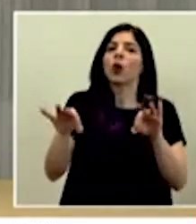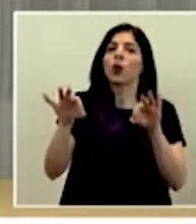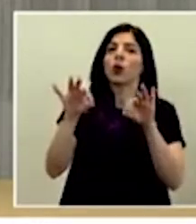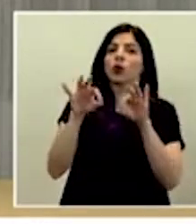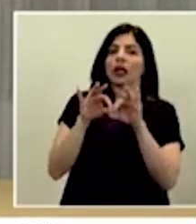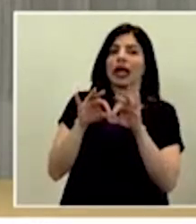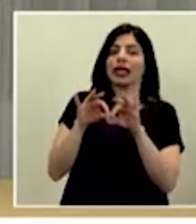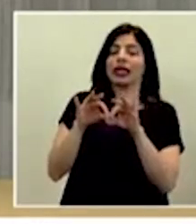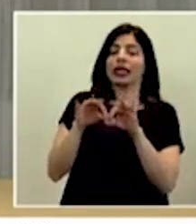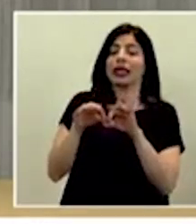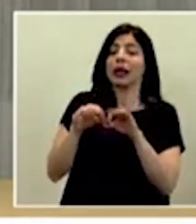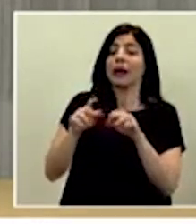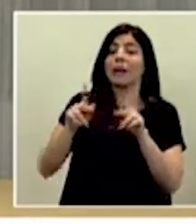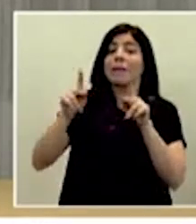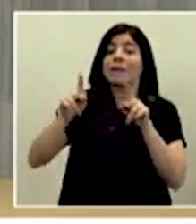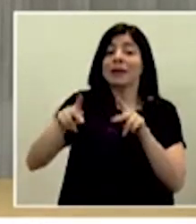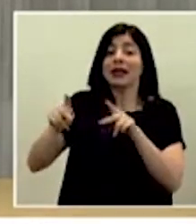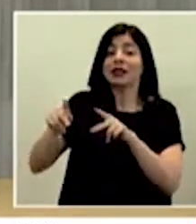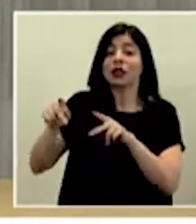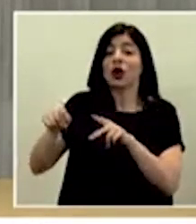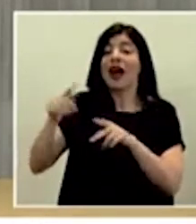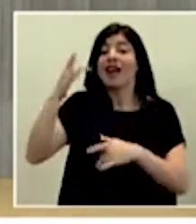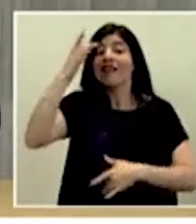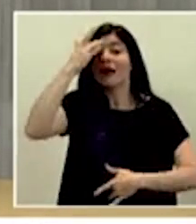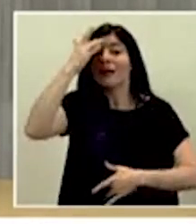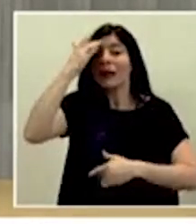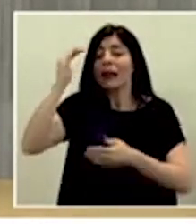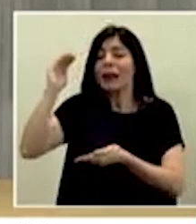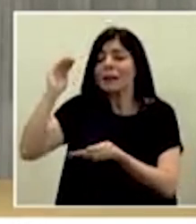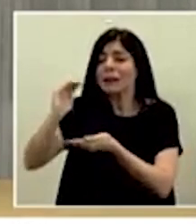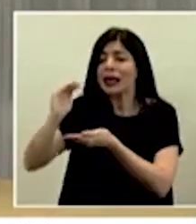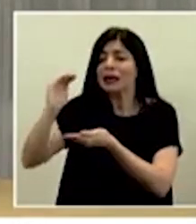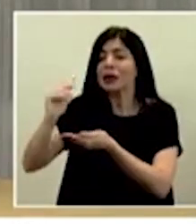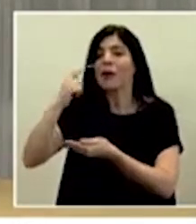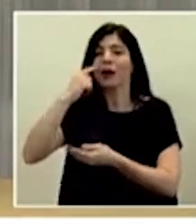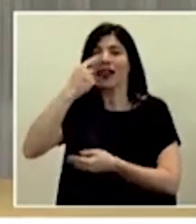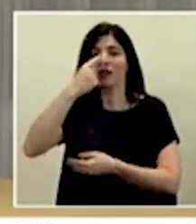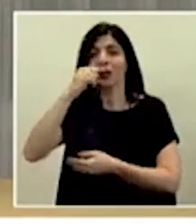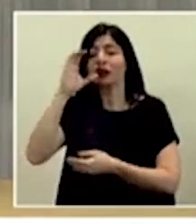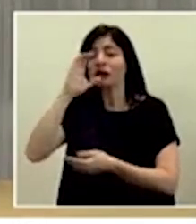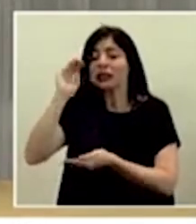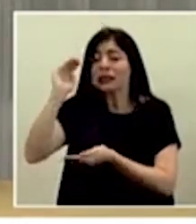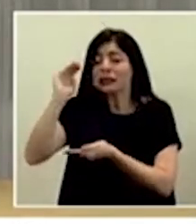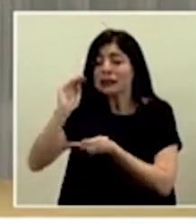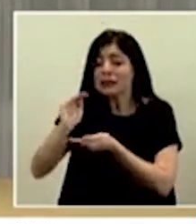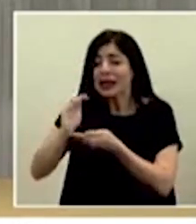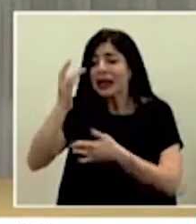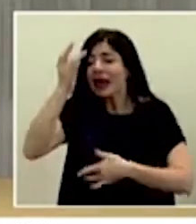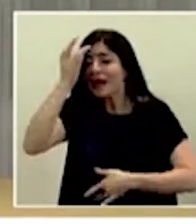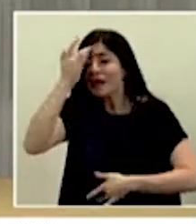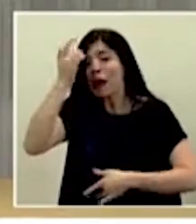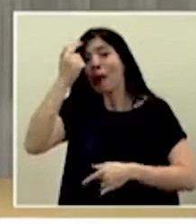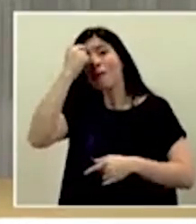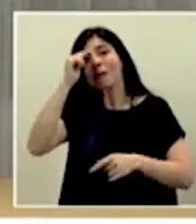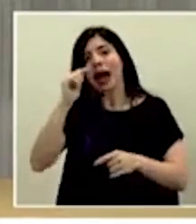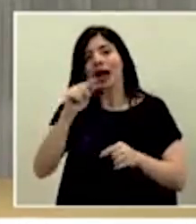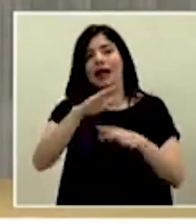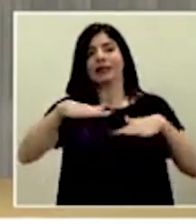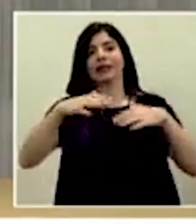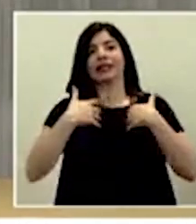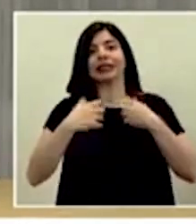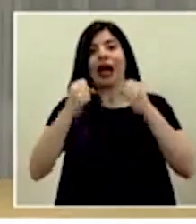restarle la carga de enfermedad causado por influenza a nuestro sistema de salud.